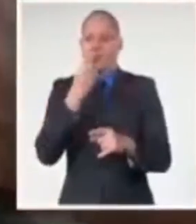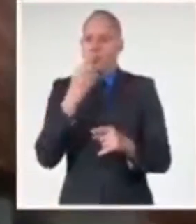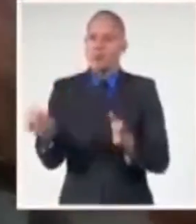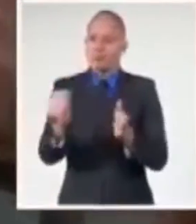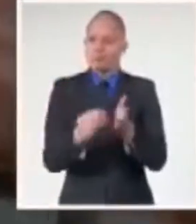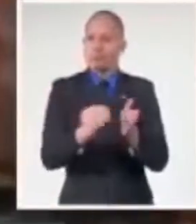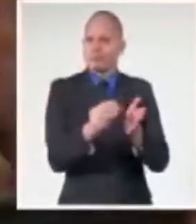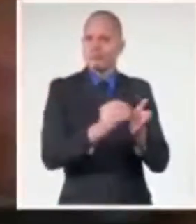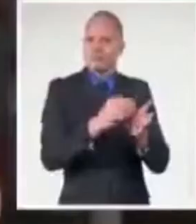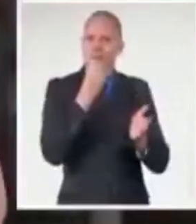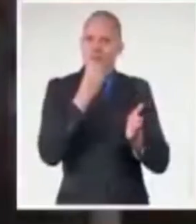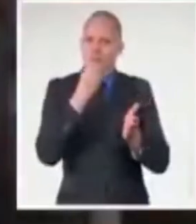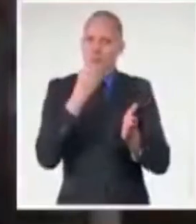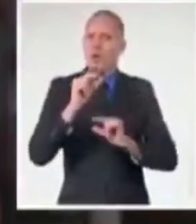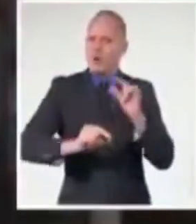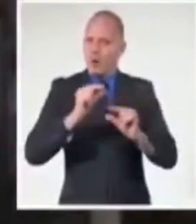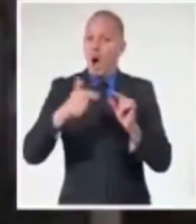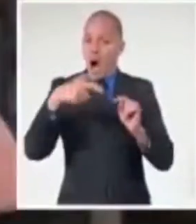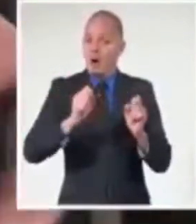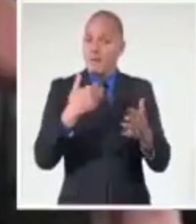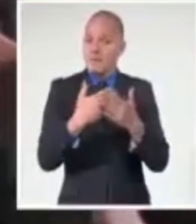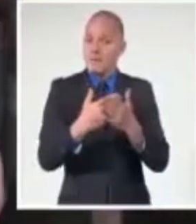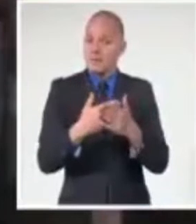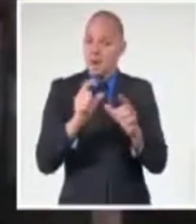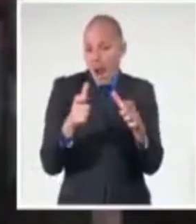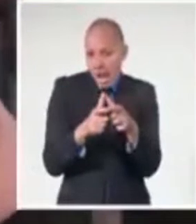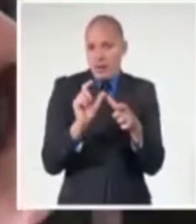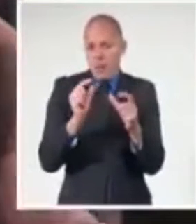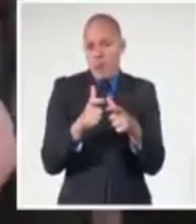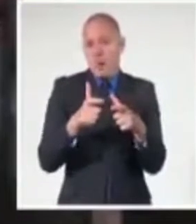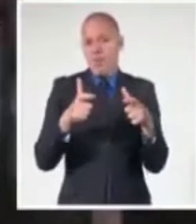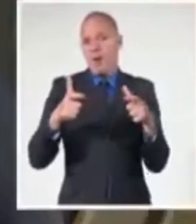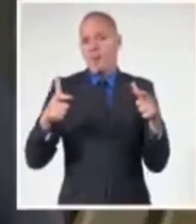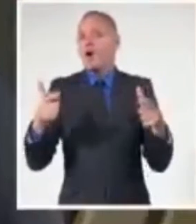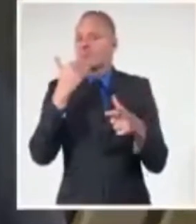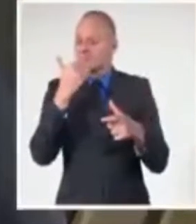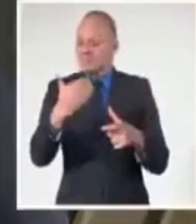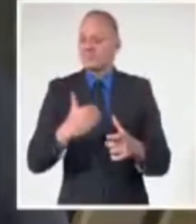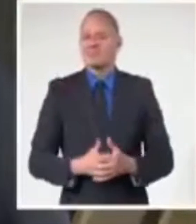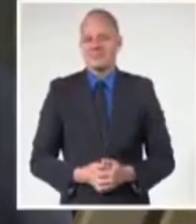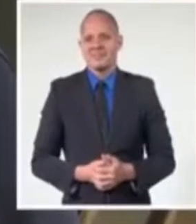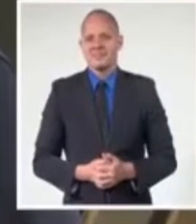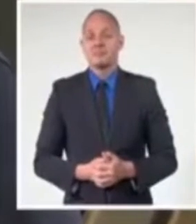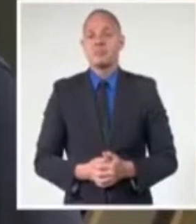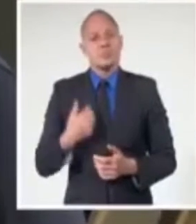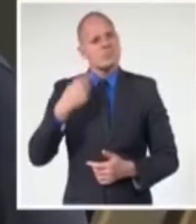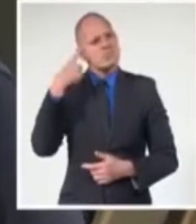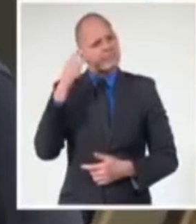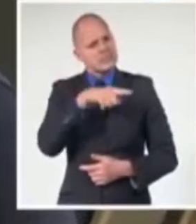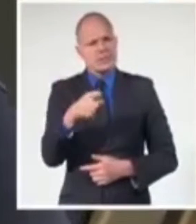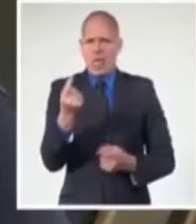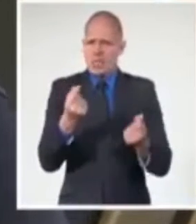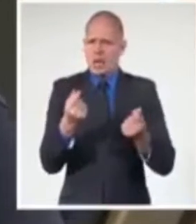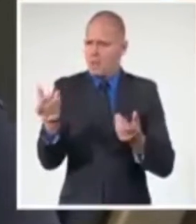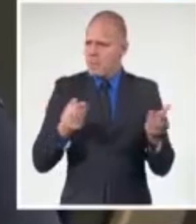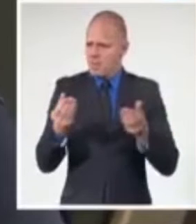entrando al negocio porque a medida que el negocio vaya prosperando la sombría va creciendo. Yo creo que más que el dinero, más que